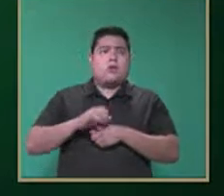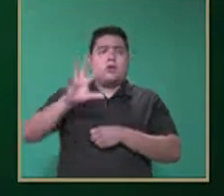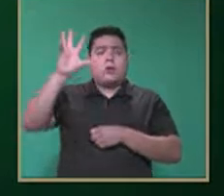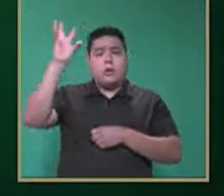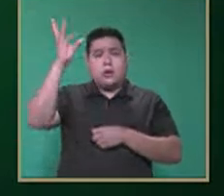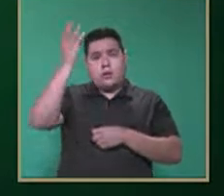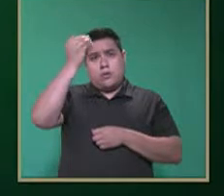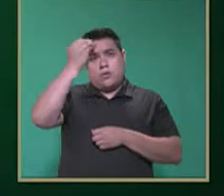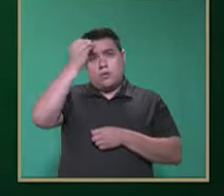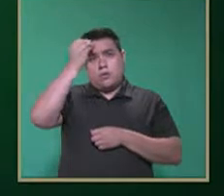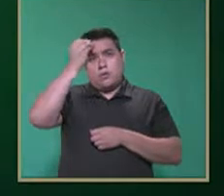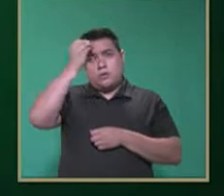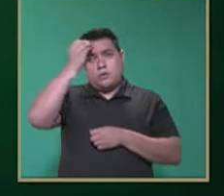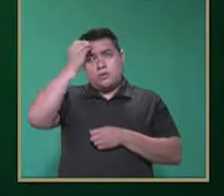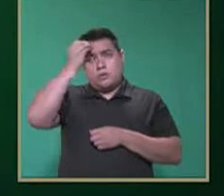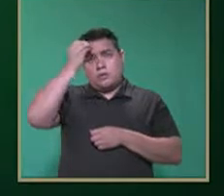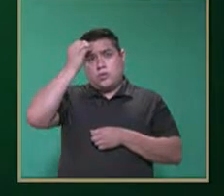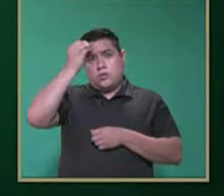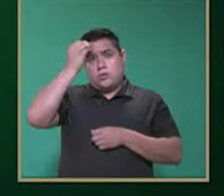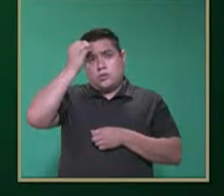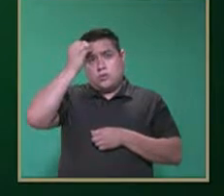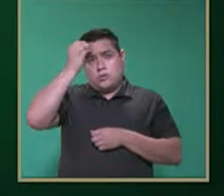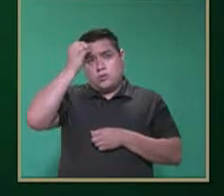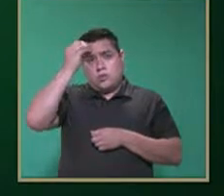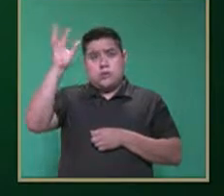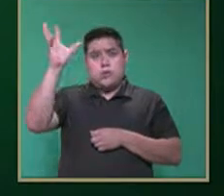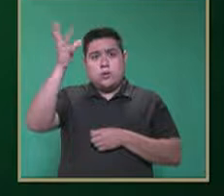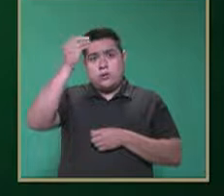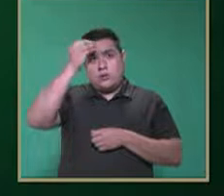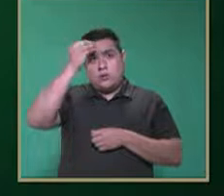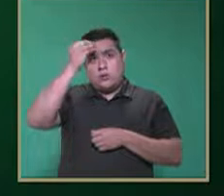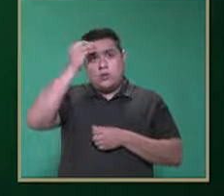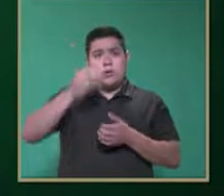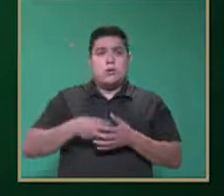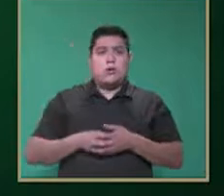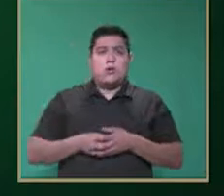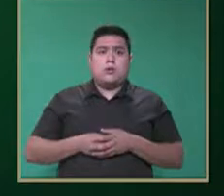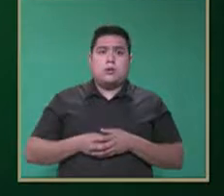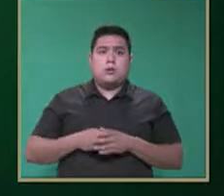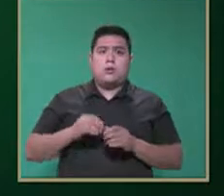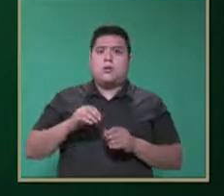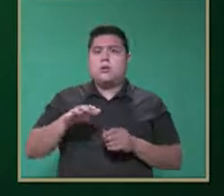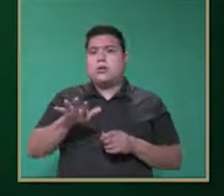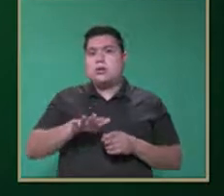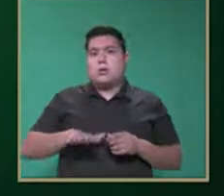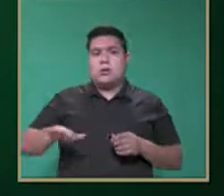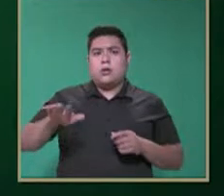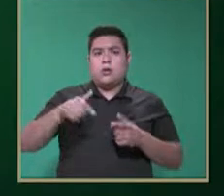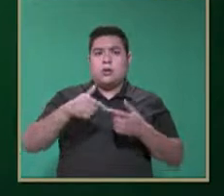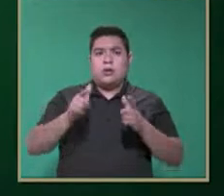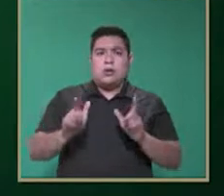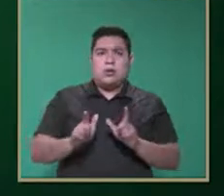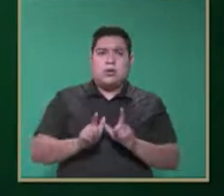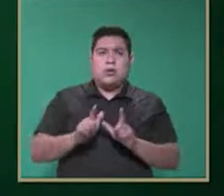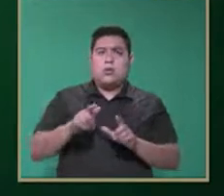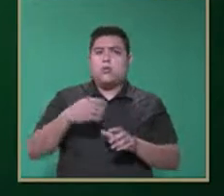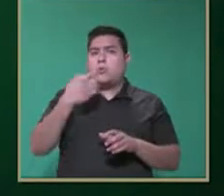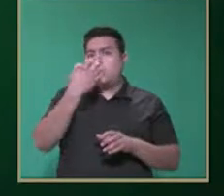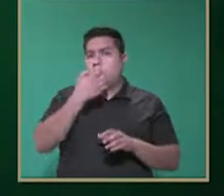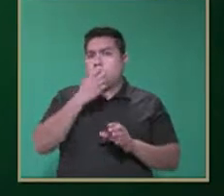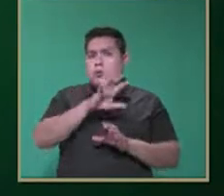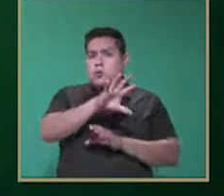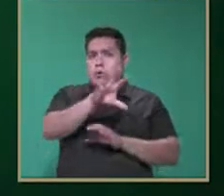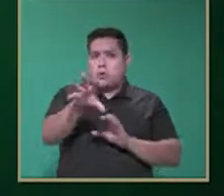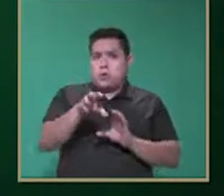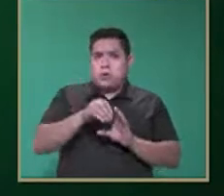exactamente y positivamente incluidos, integrados dentro de